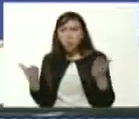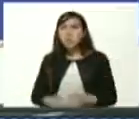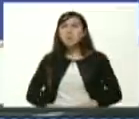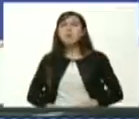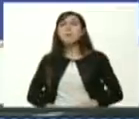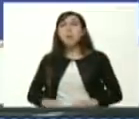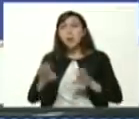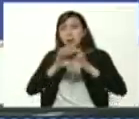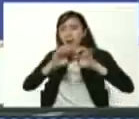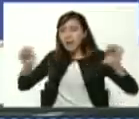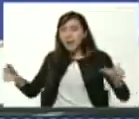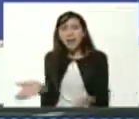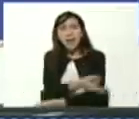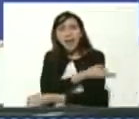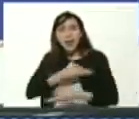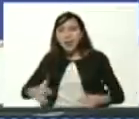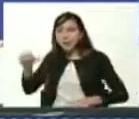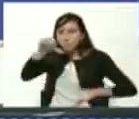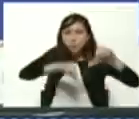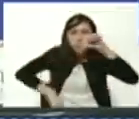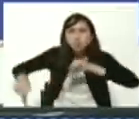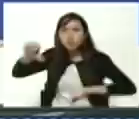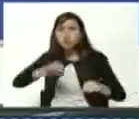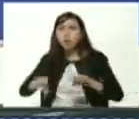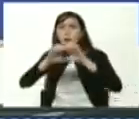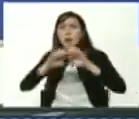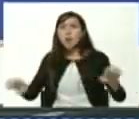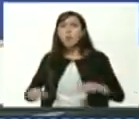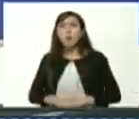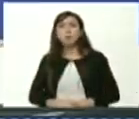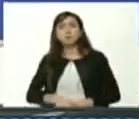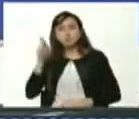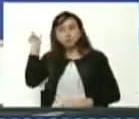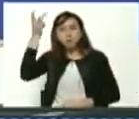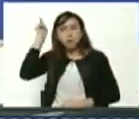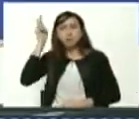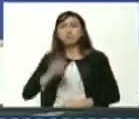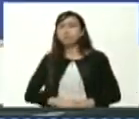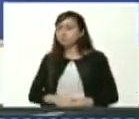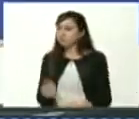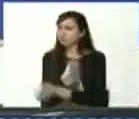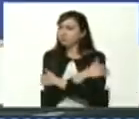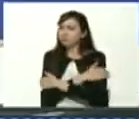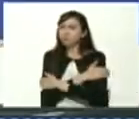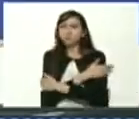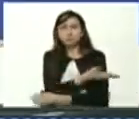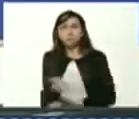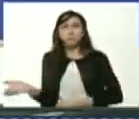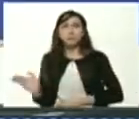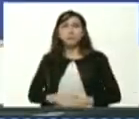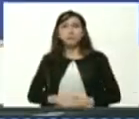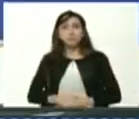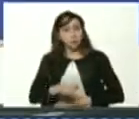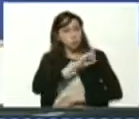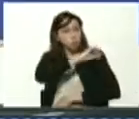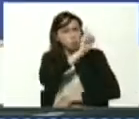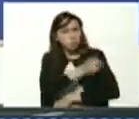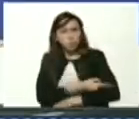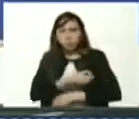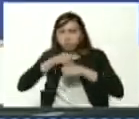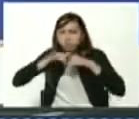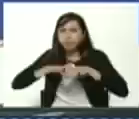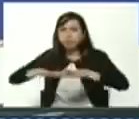una gran calidad científica educativa pedagógica de verdad que los felicito hay que fortalecer y